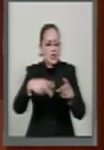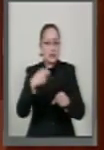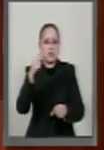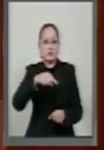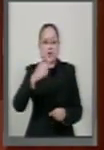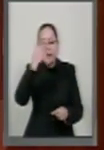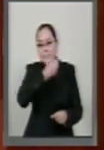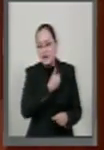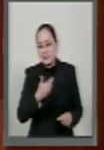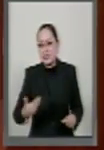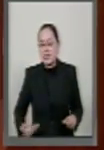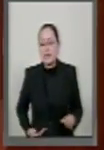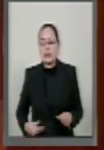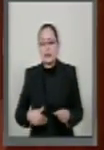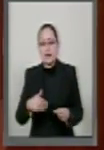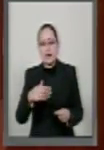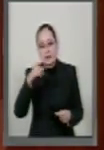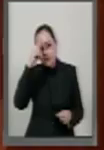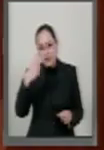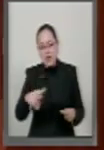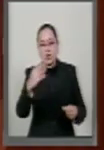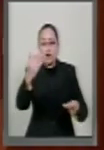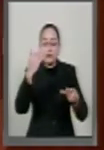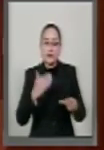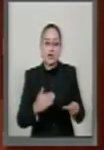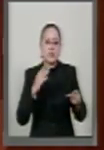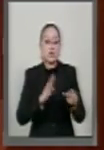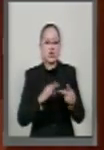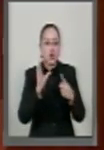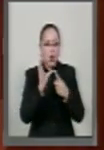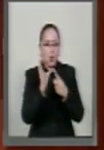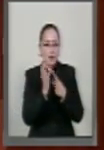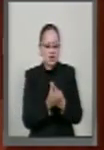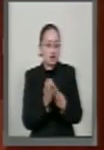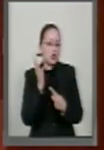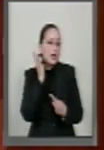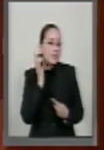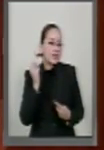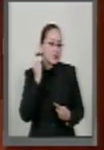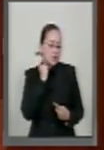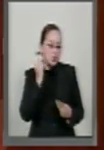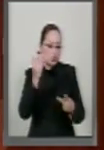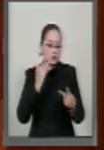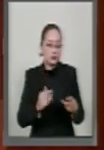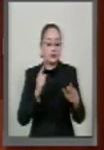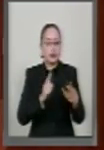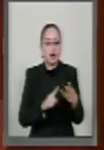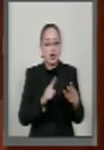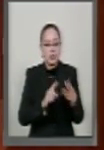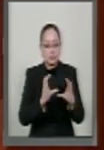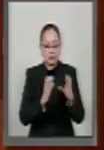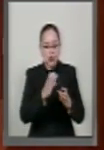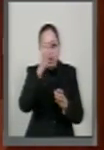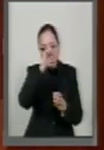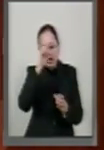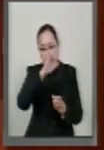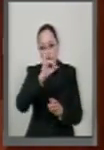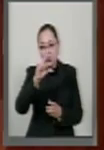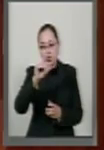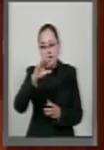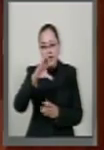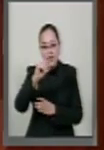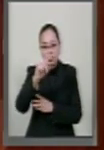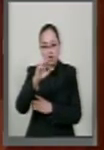el presidente de la República, posteriormente la comisión del Senado y después el Consejo de la Judicatura,